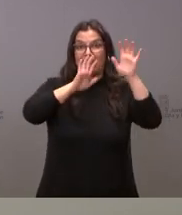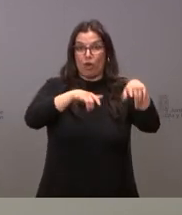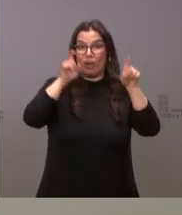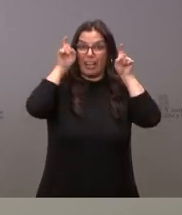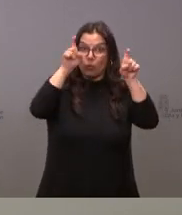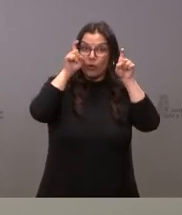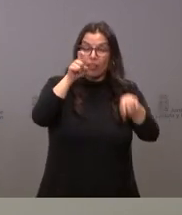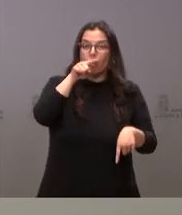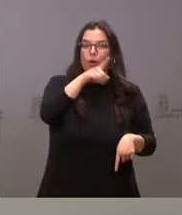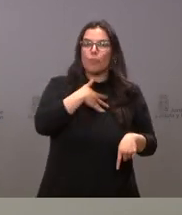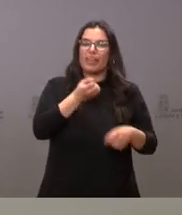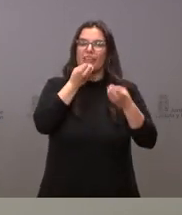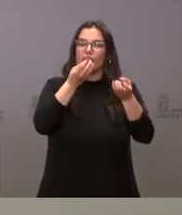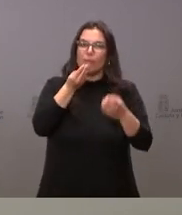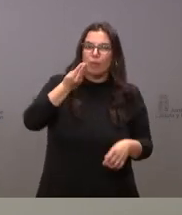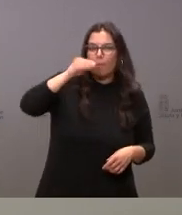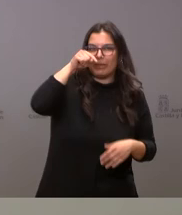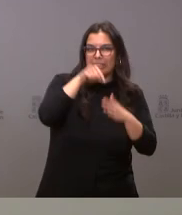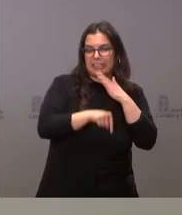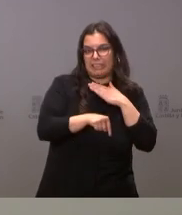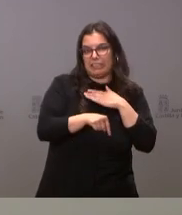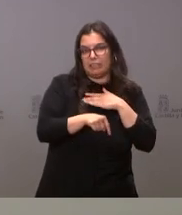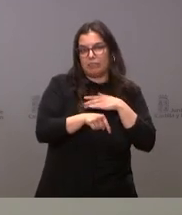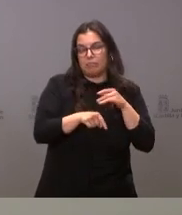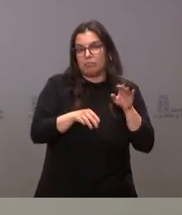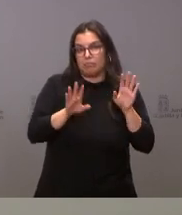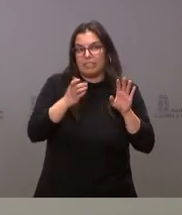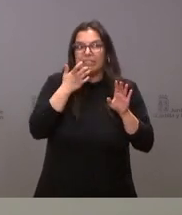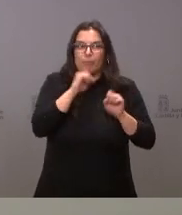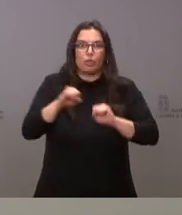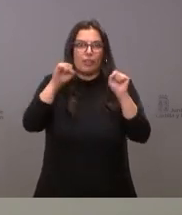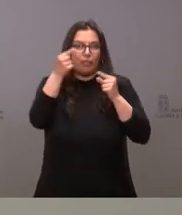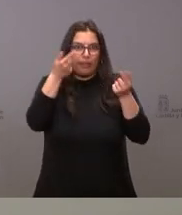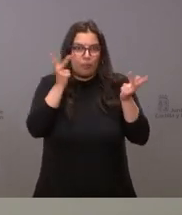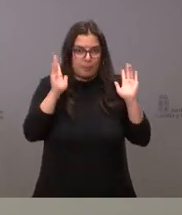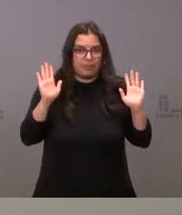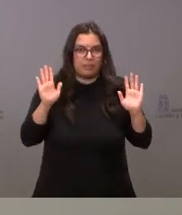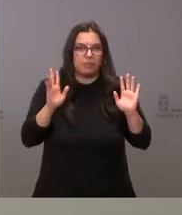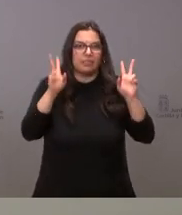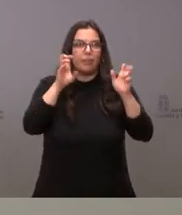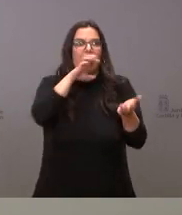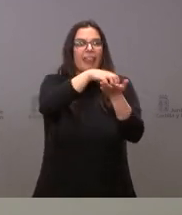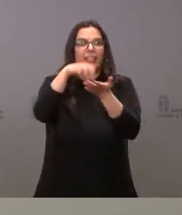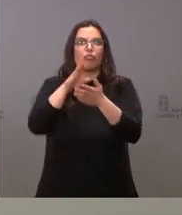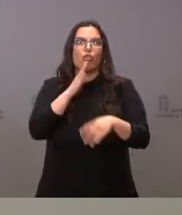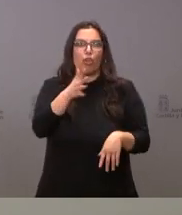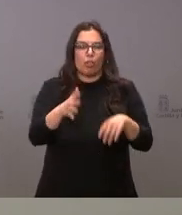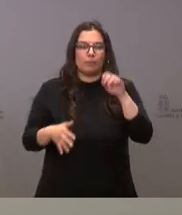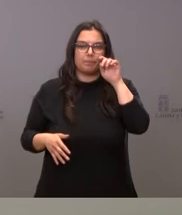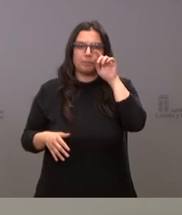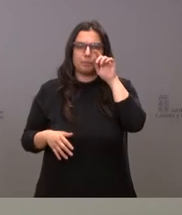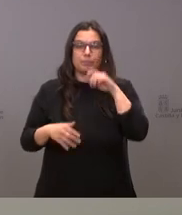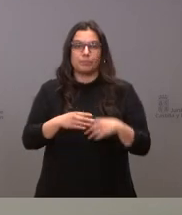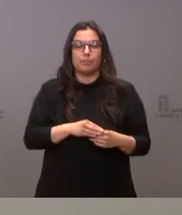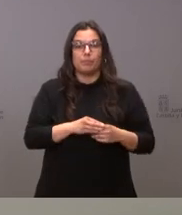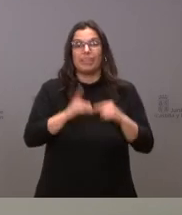ofrecer alguna información adicional si es que esto no atenta contra la protección de datos en relación con los centros educativos donde pudieran estar siendo el